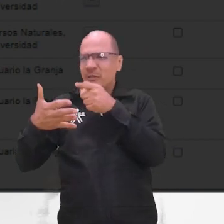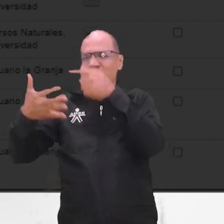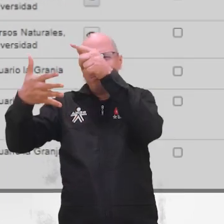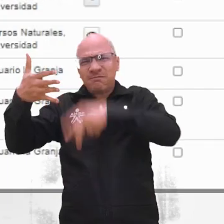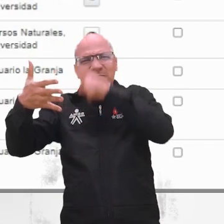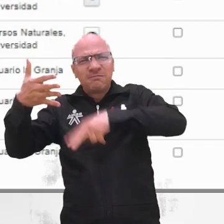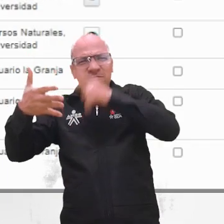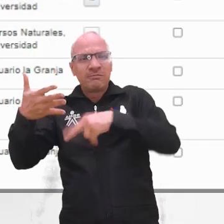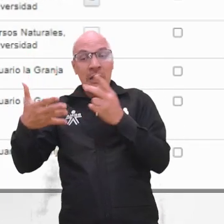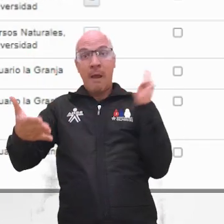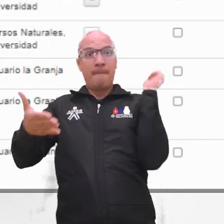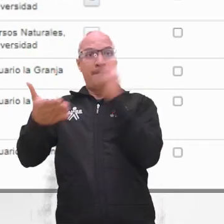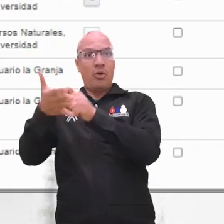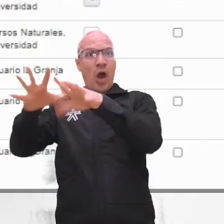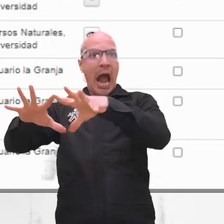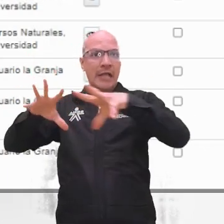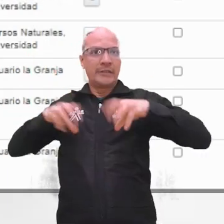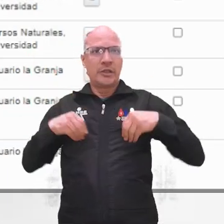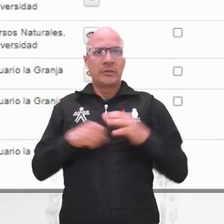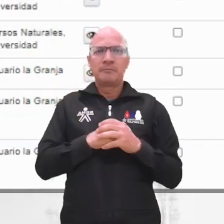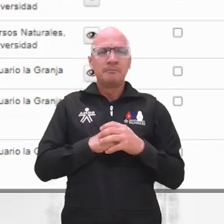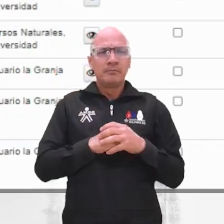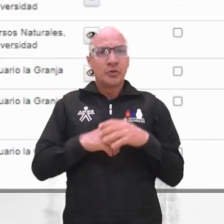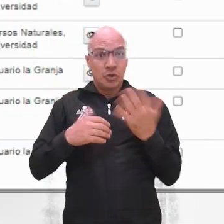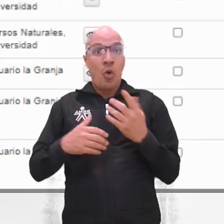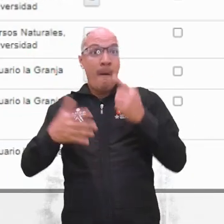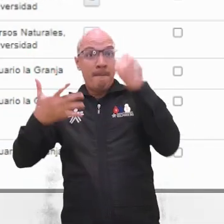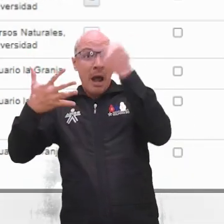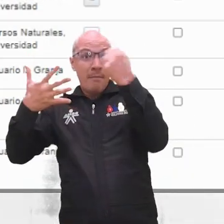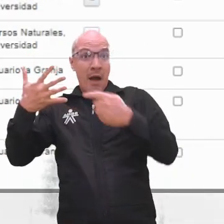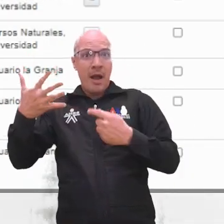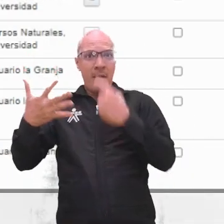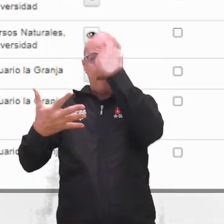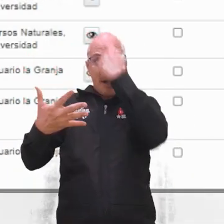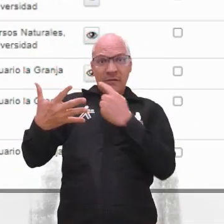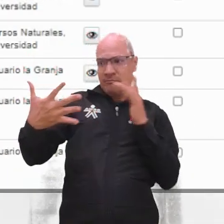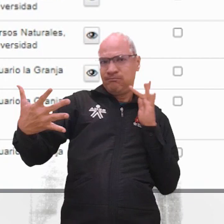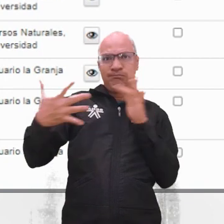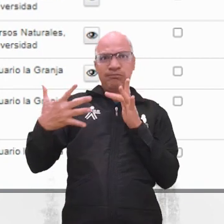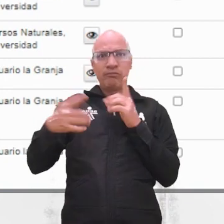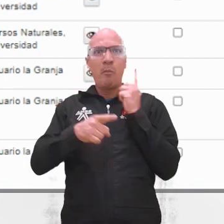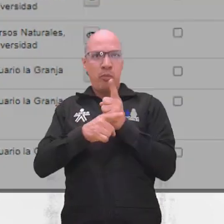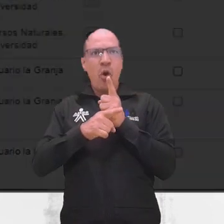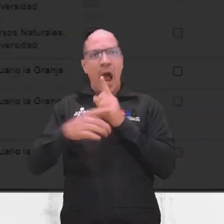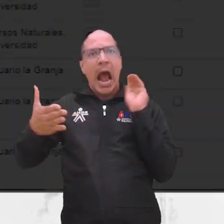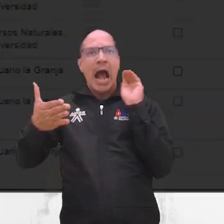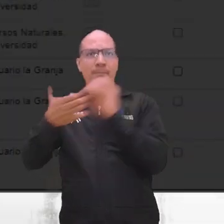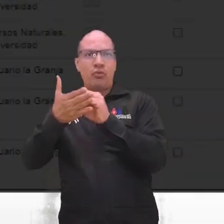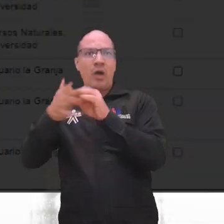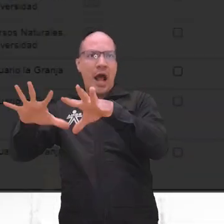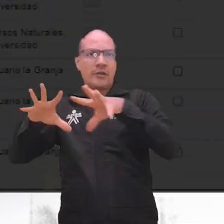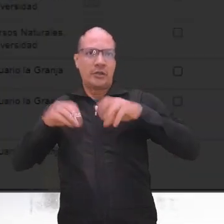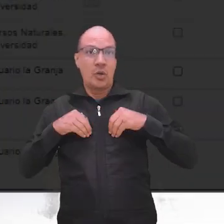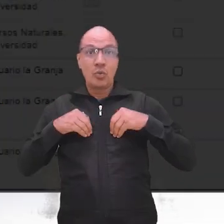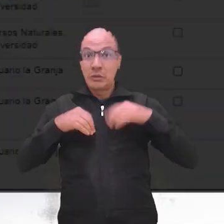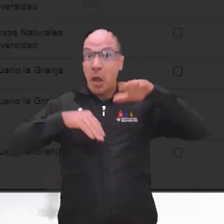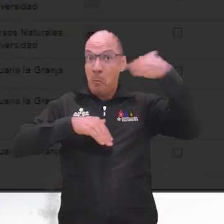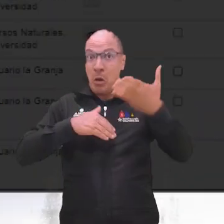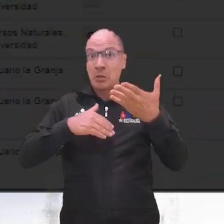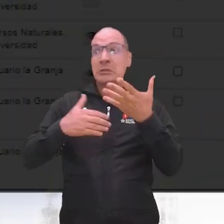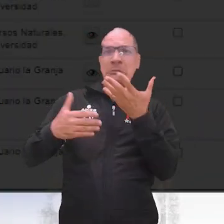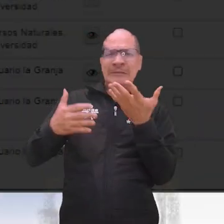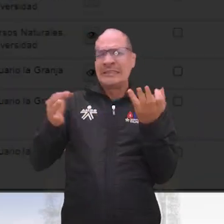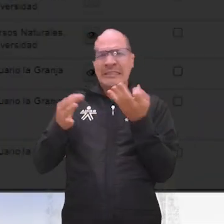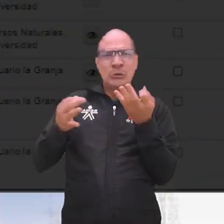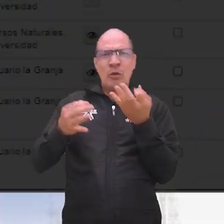de inicio del contrato y fecha proyectada del fin del contrato y da clic en Aceptar. Si cumples con el perfil, selecciona el